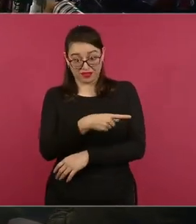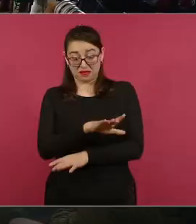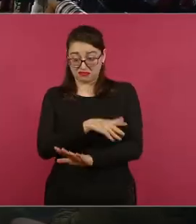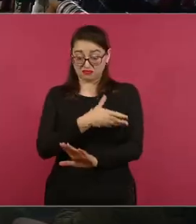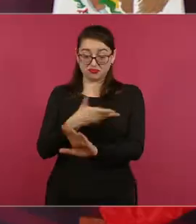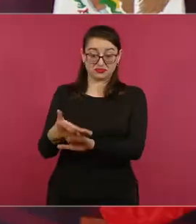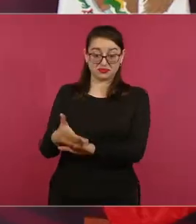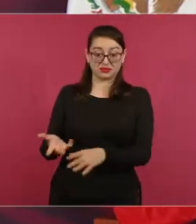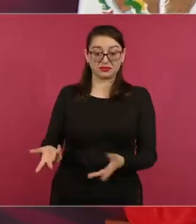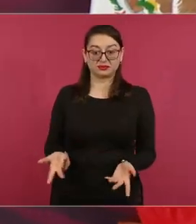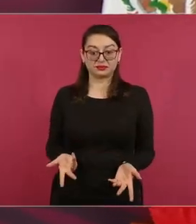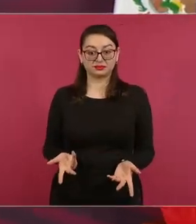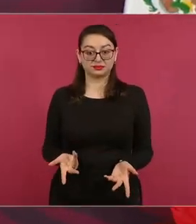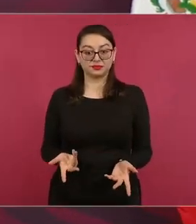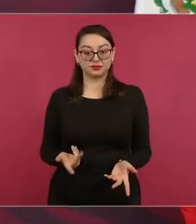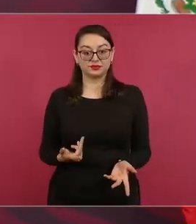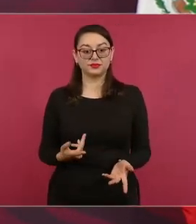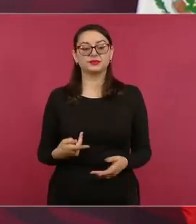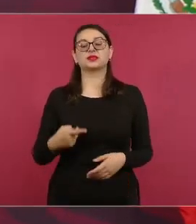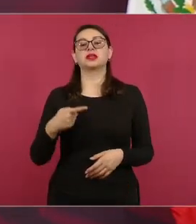Pero regresando,